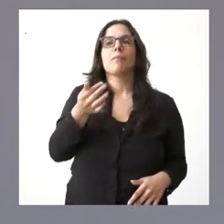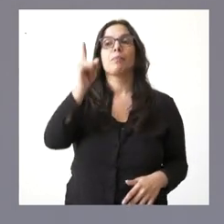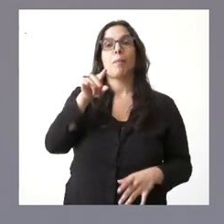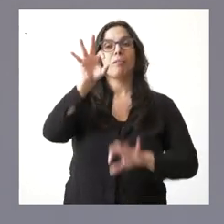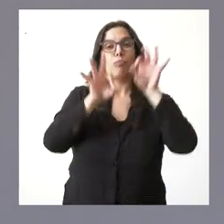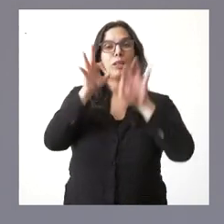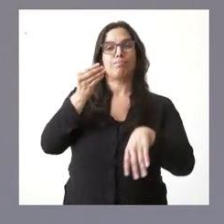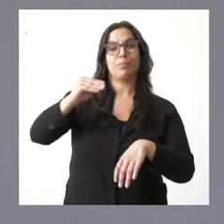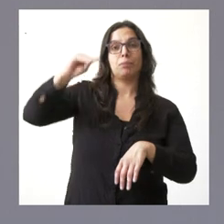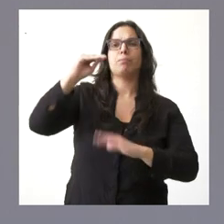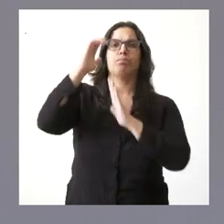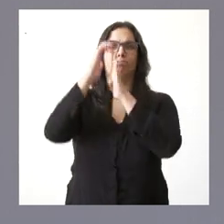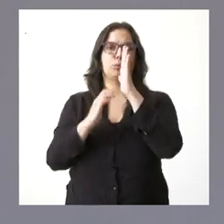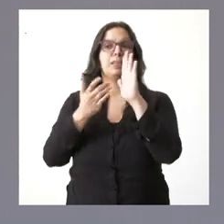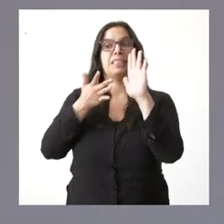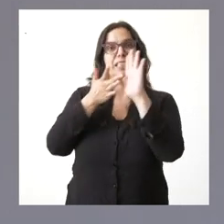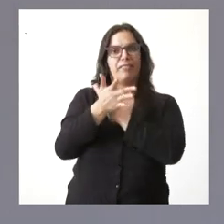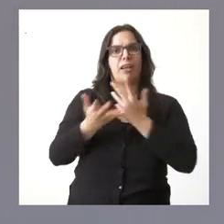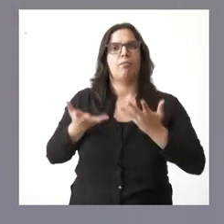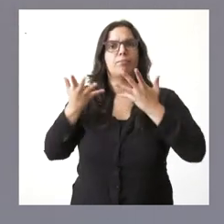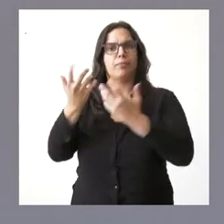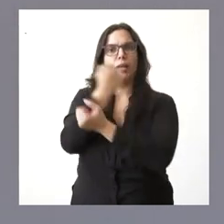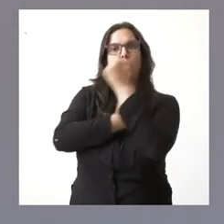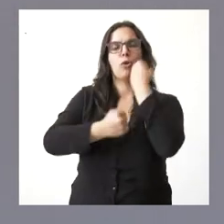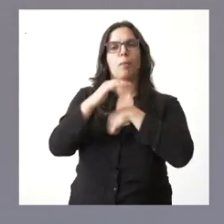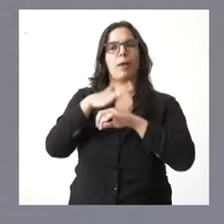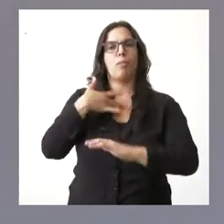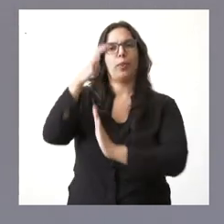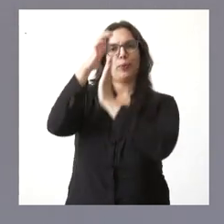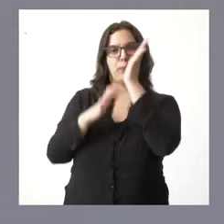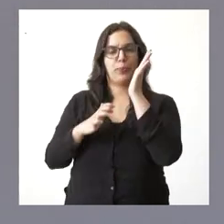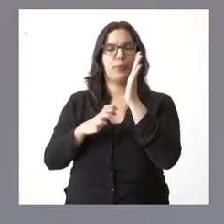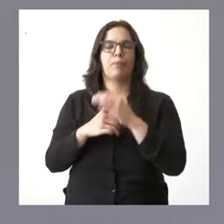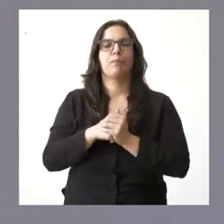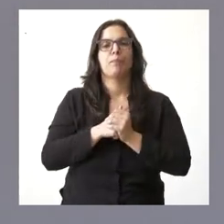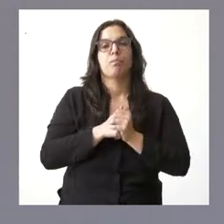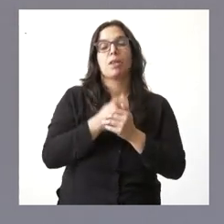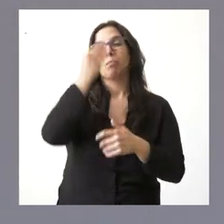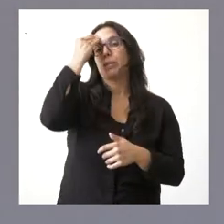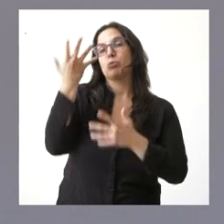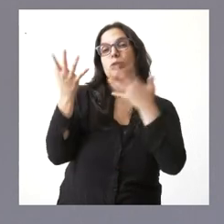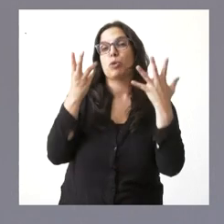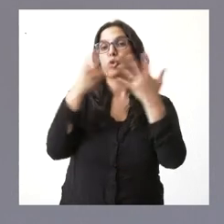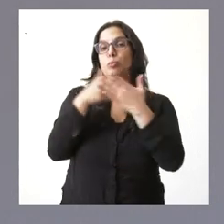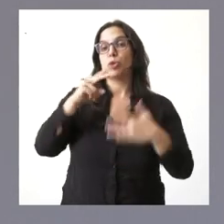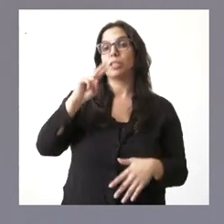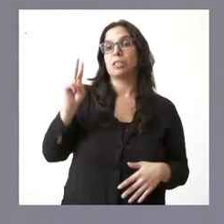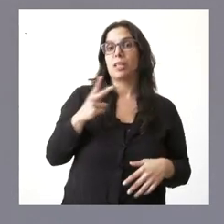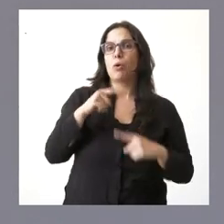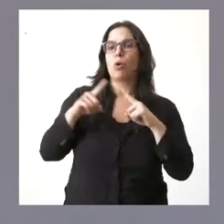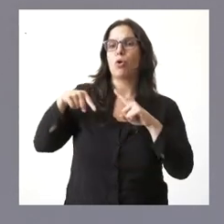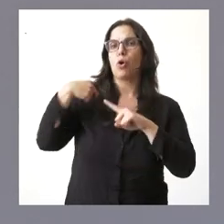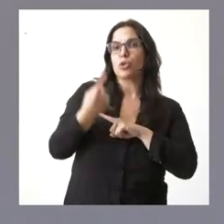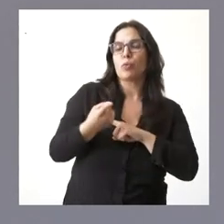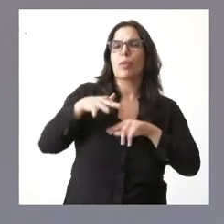interés y, por tanto, es una aportación económica para facilitar esta reducción en el tipo de interés. Estimamos que esta cuantía de 8 millones de euros permitirá movilizar